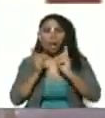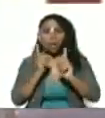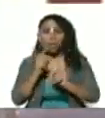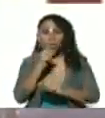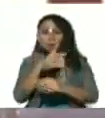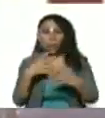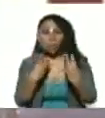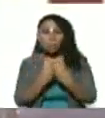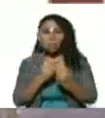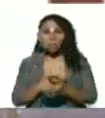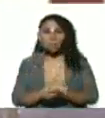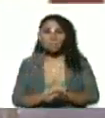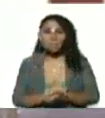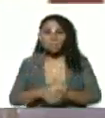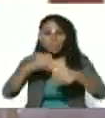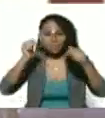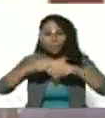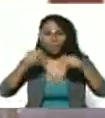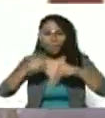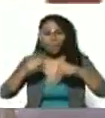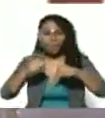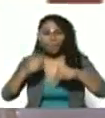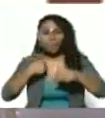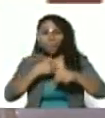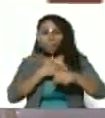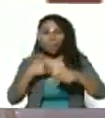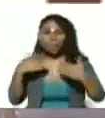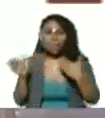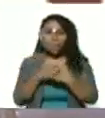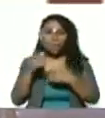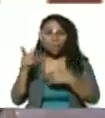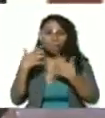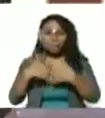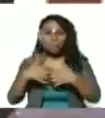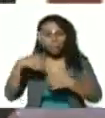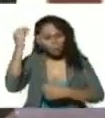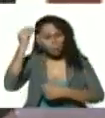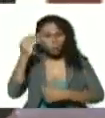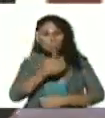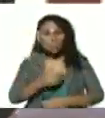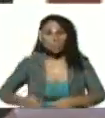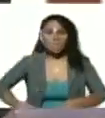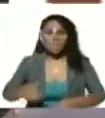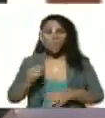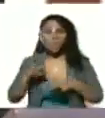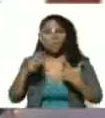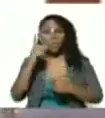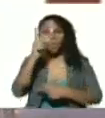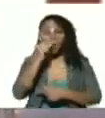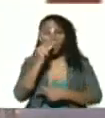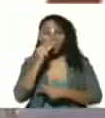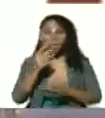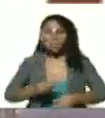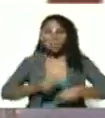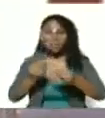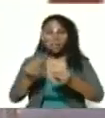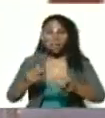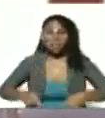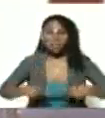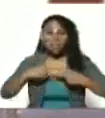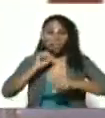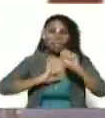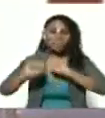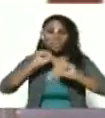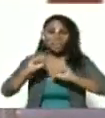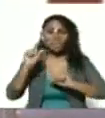compañeros y aquí quiero cerrar con esta reflexión presidente cuando un hombre da la vida para defender